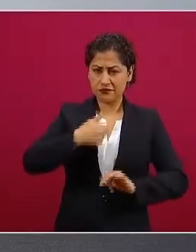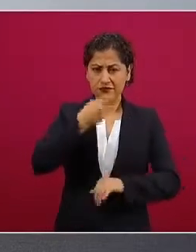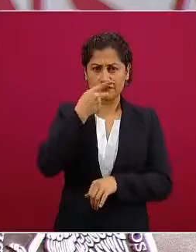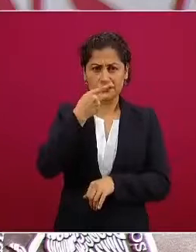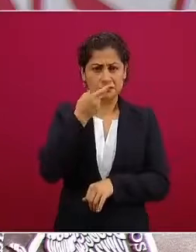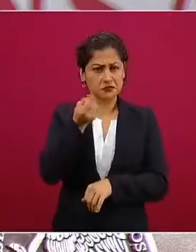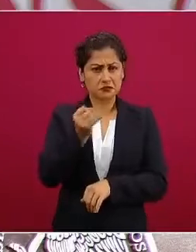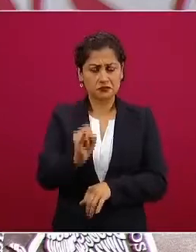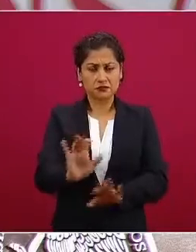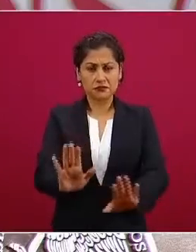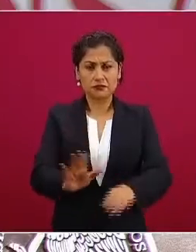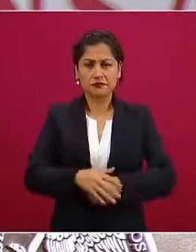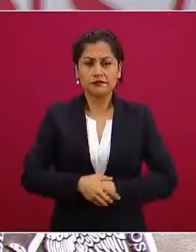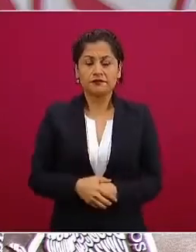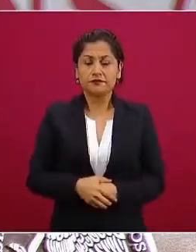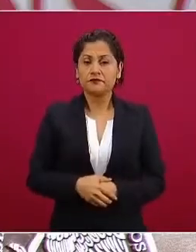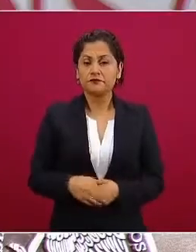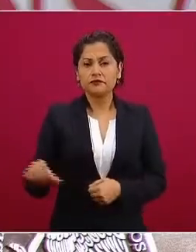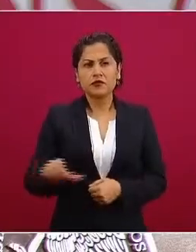Pedro Miguel